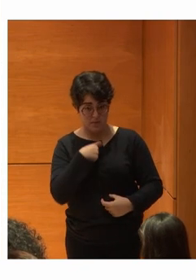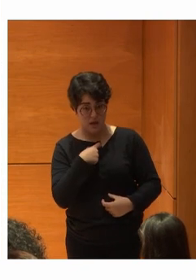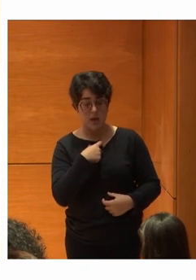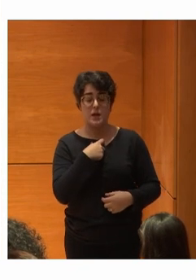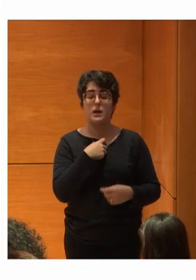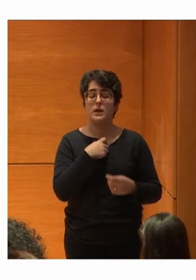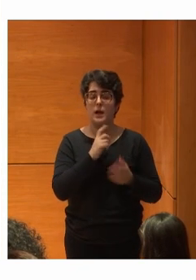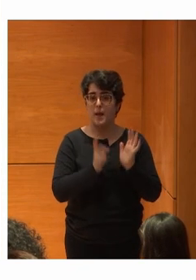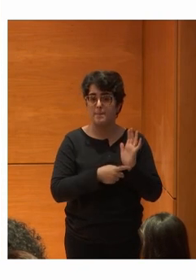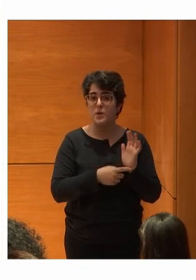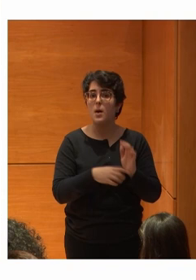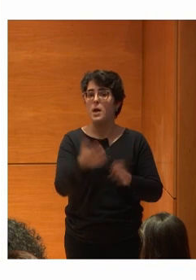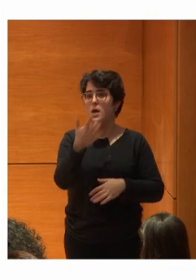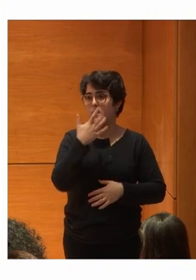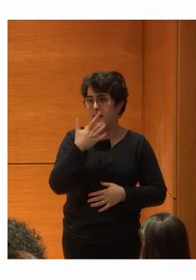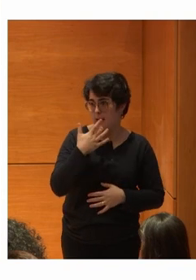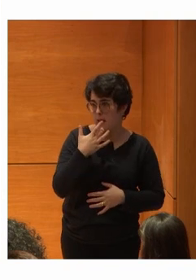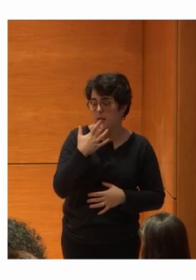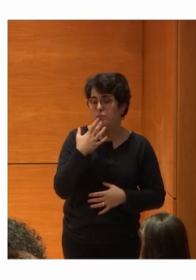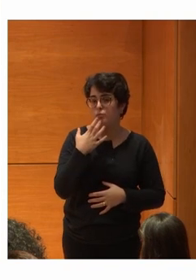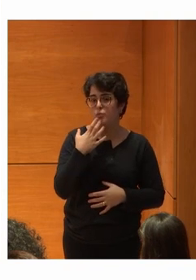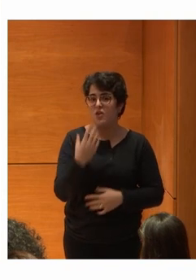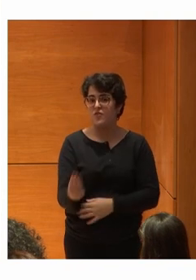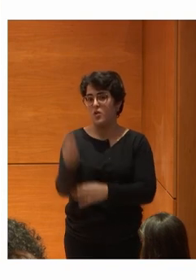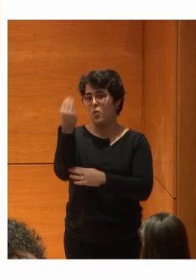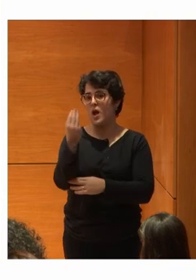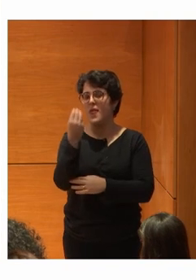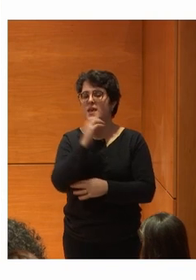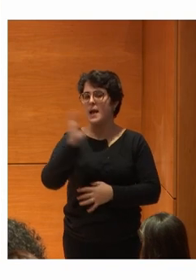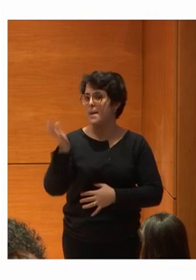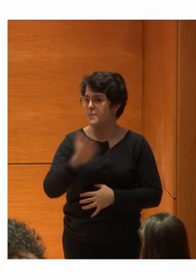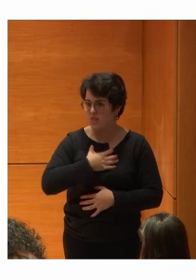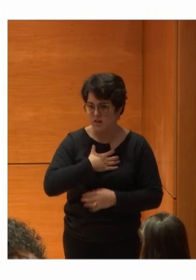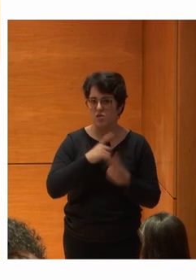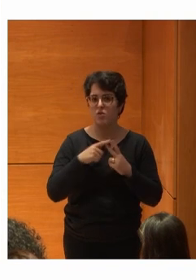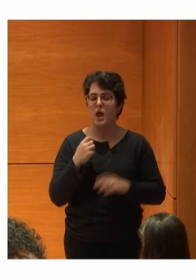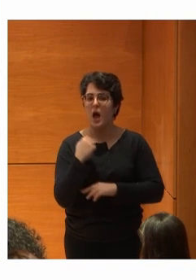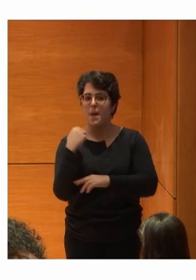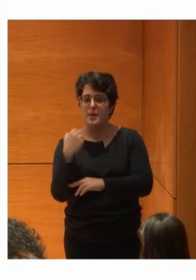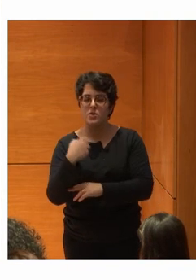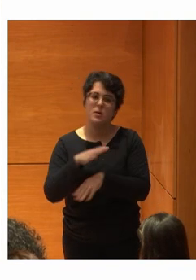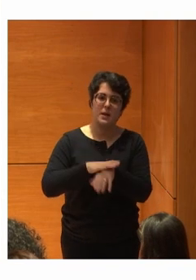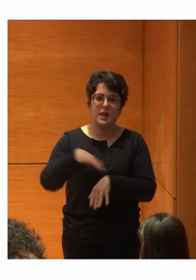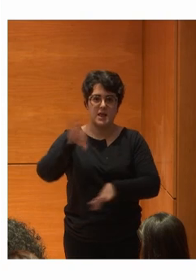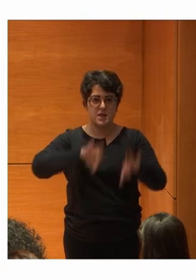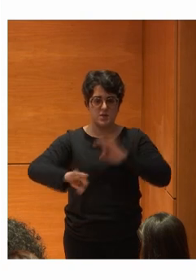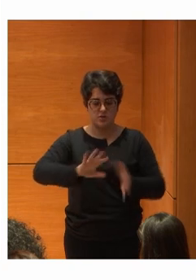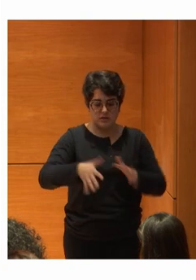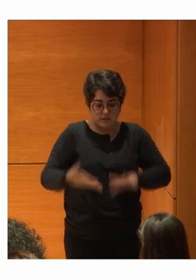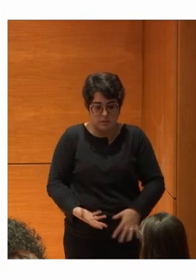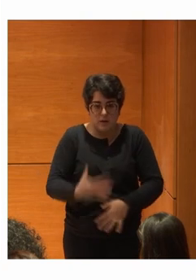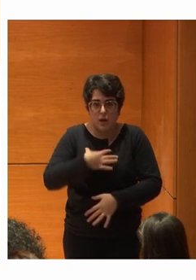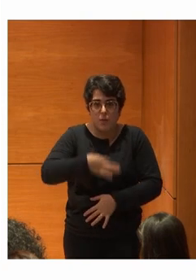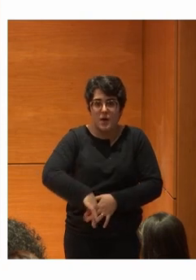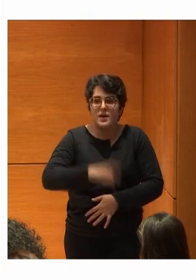el tema Bueno de la eliminación de la figura de la incapacitación Los apoyos para la toma de decisión También